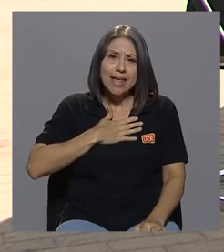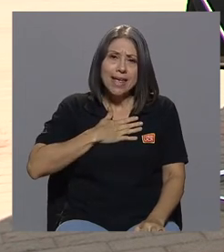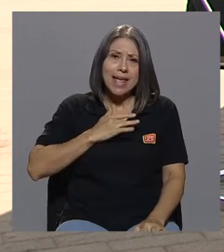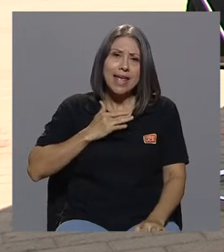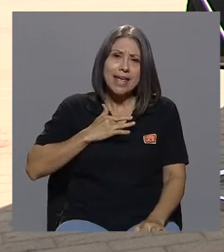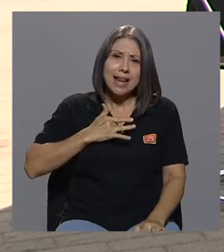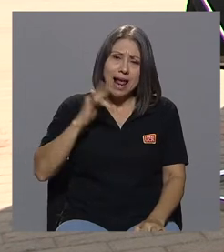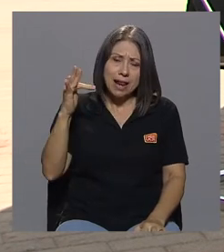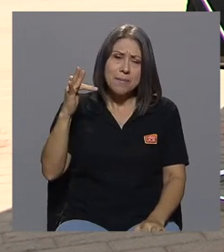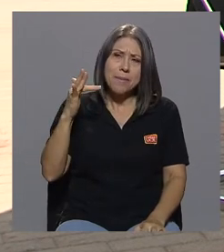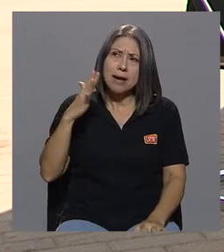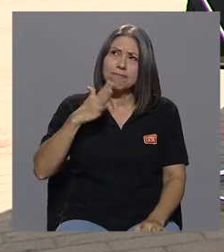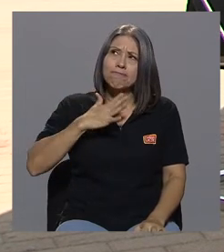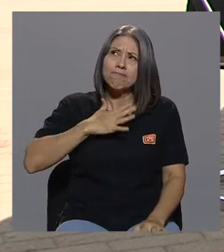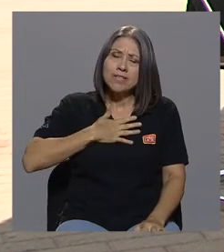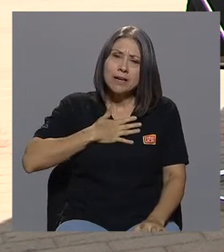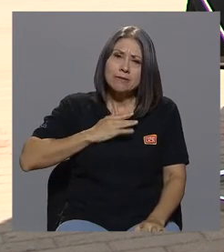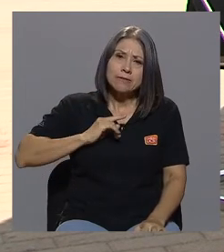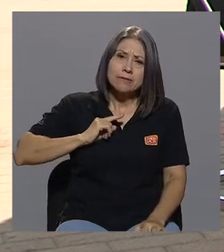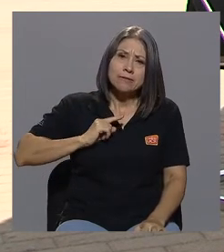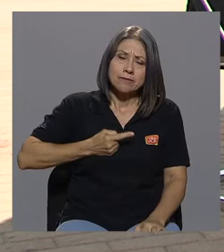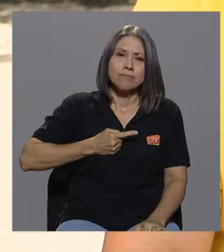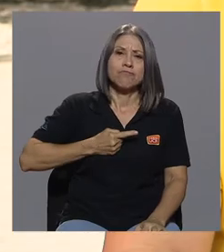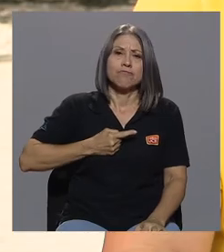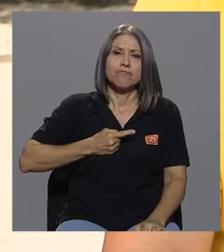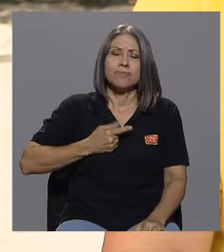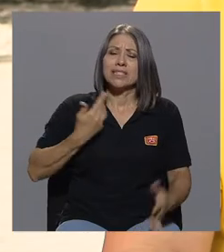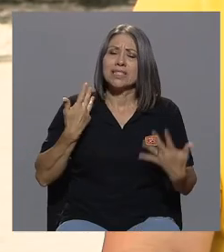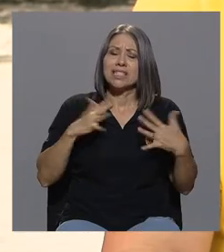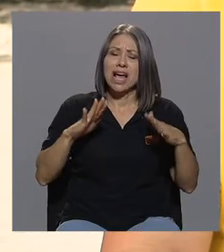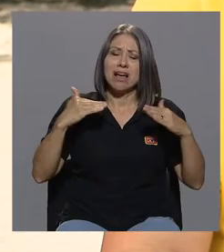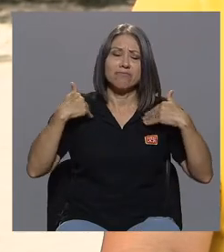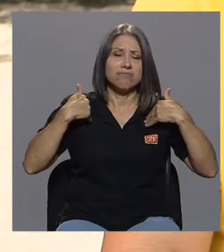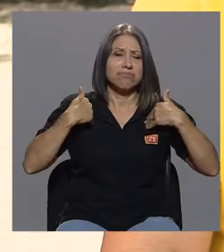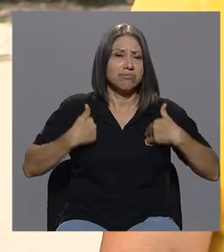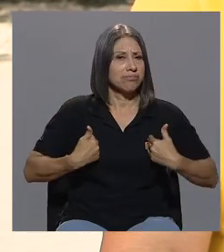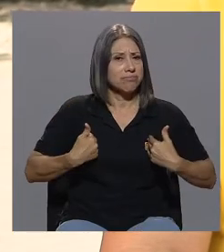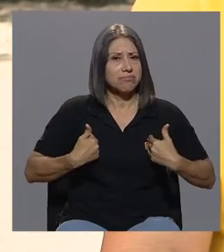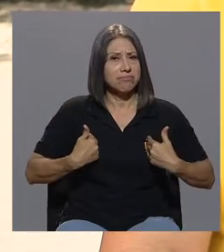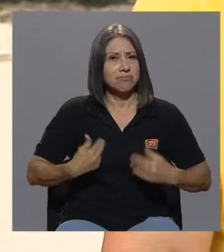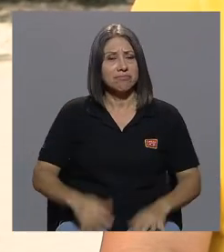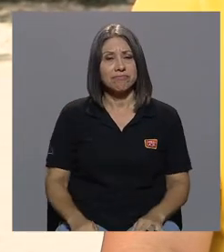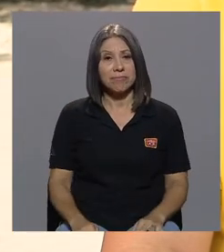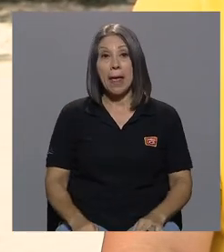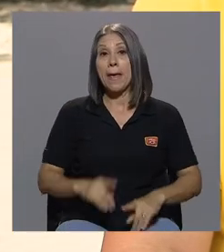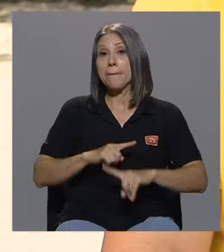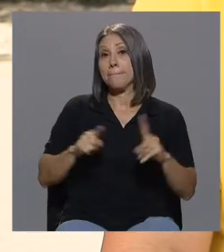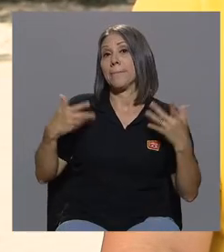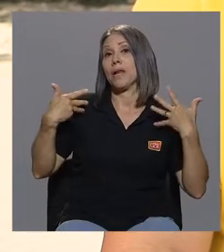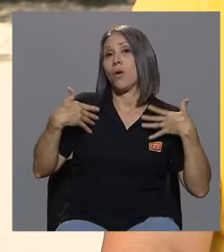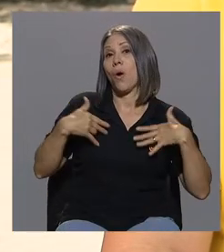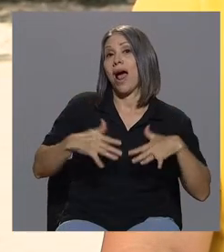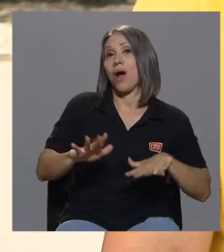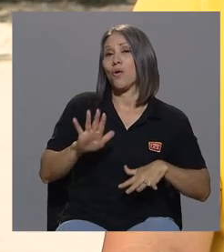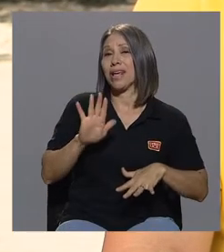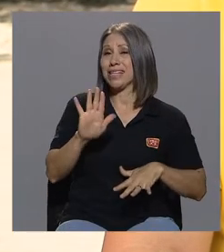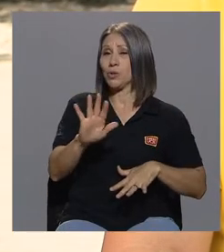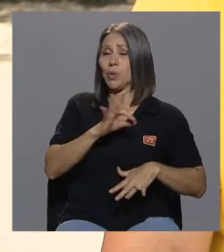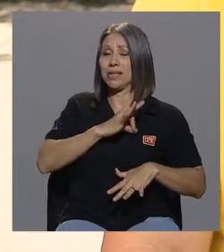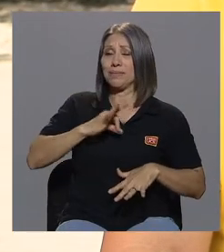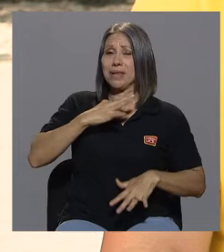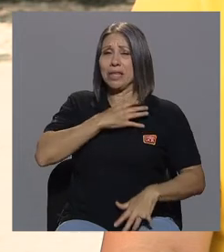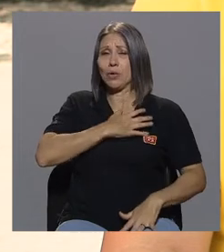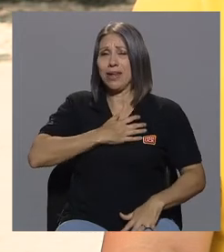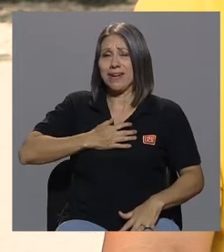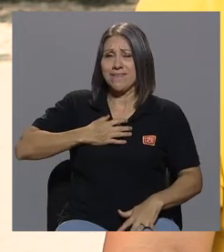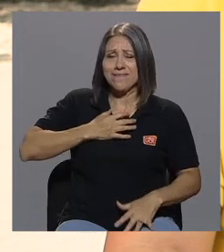Era ya un espíritu completamente agotado. Pero aunque ese espíritu de revancha suyo siempre estaba por dentro, usted